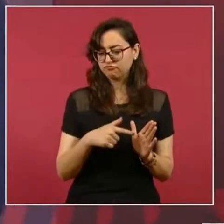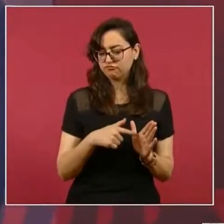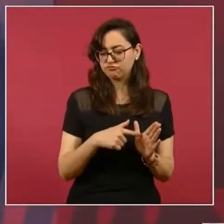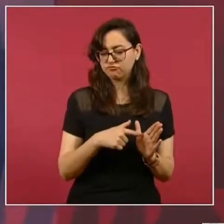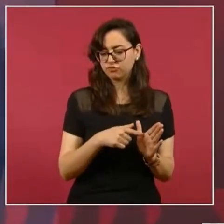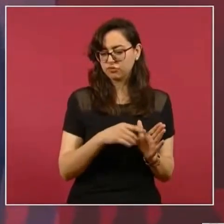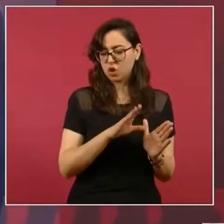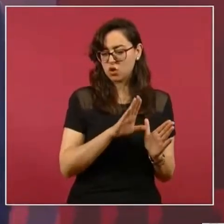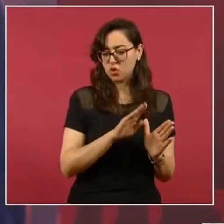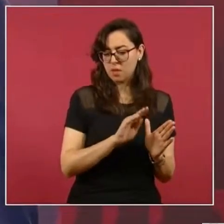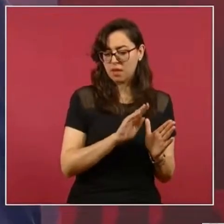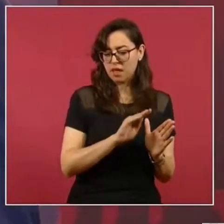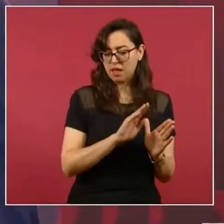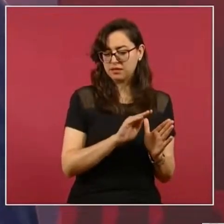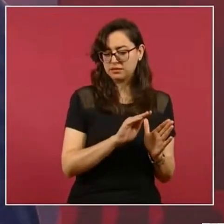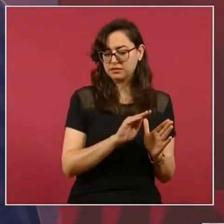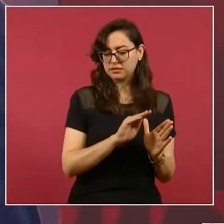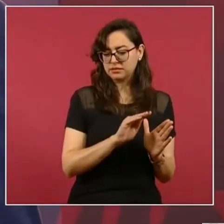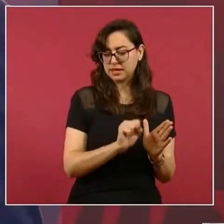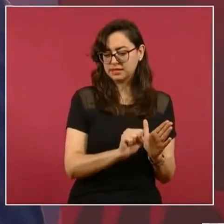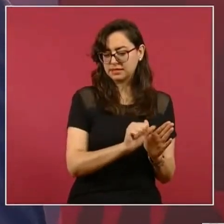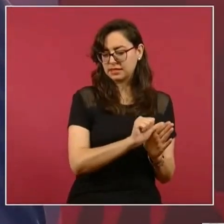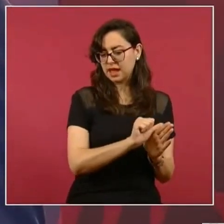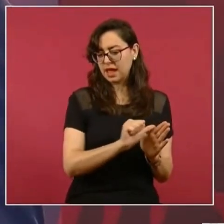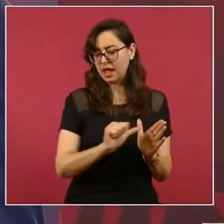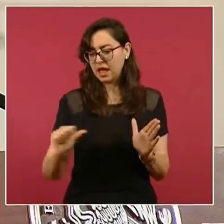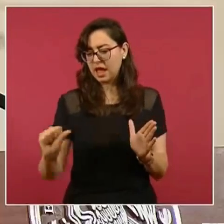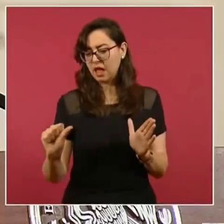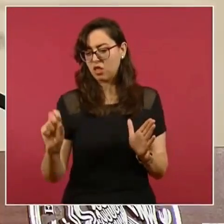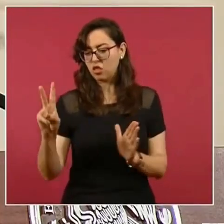y del 2000,